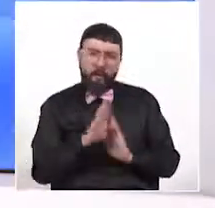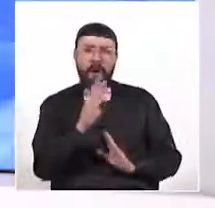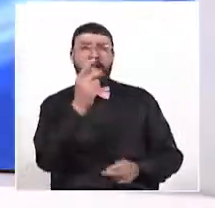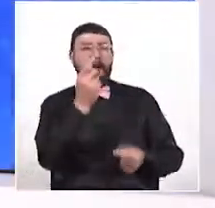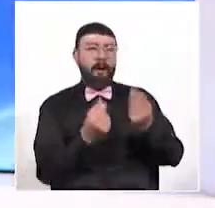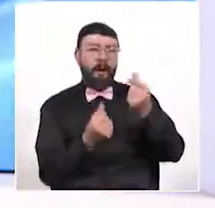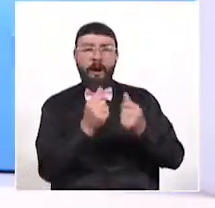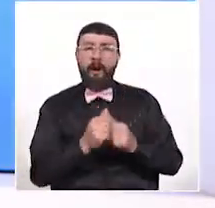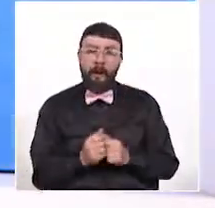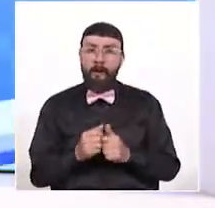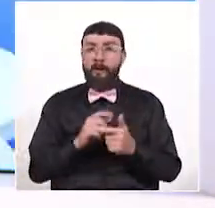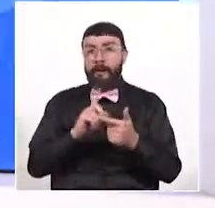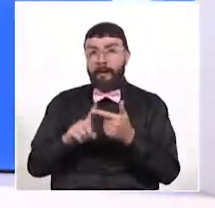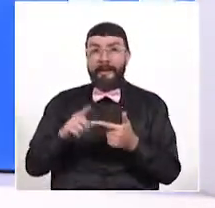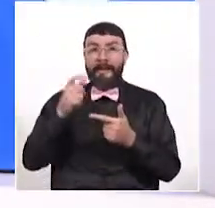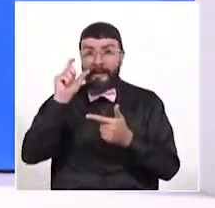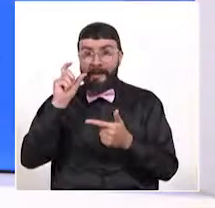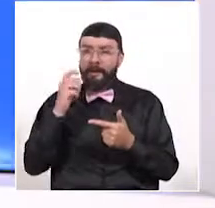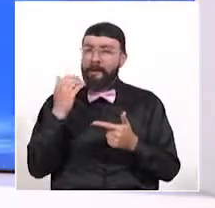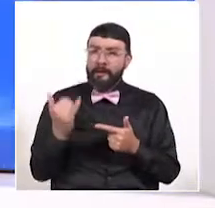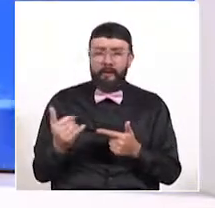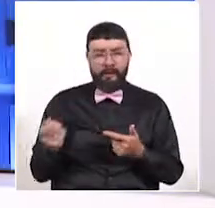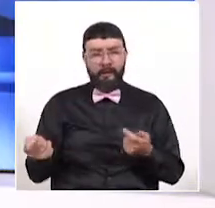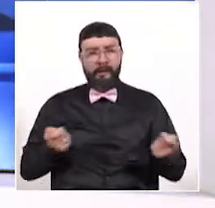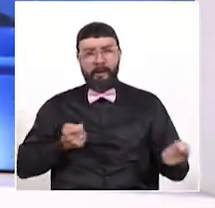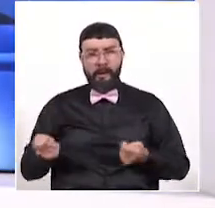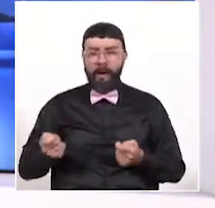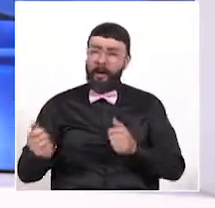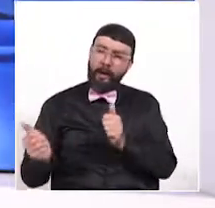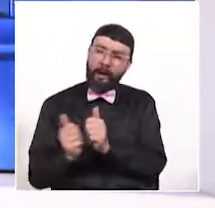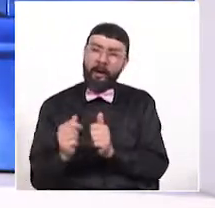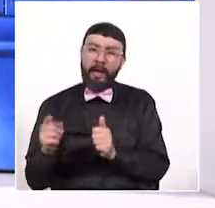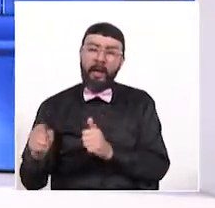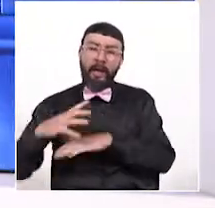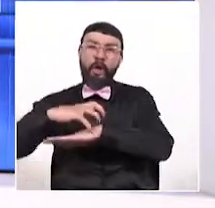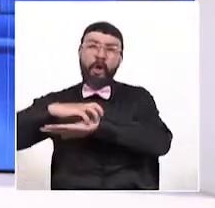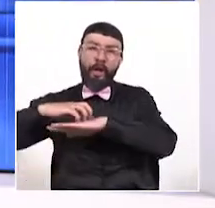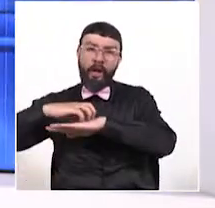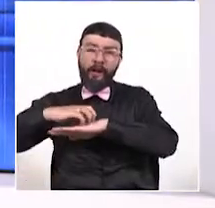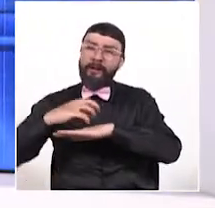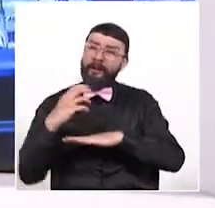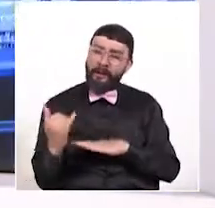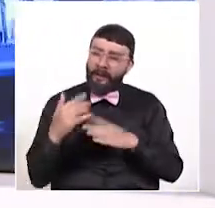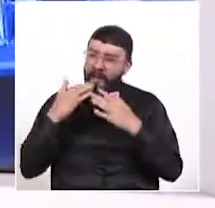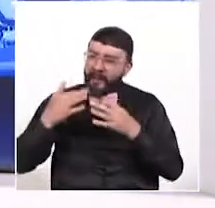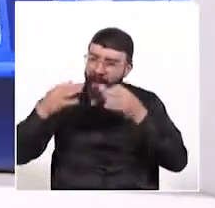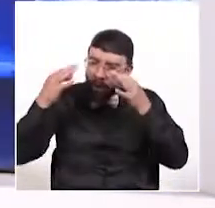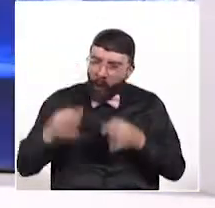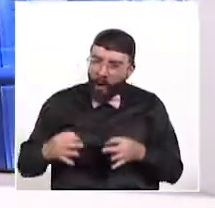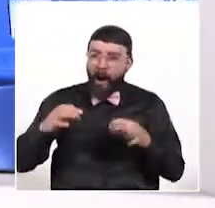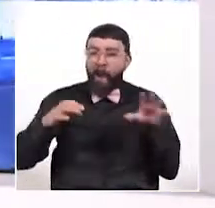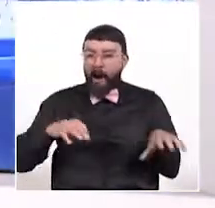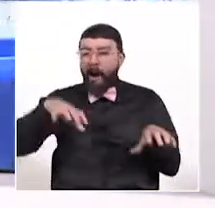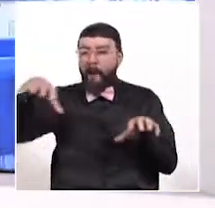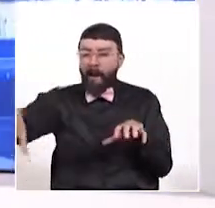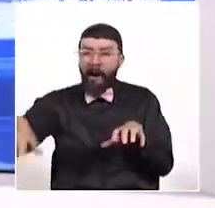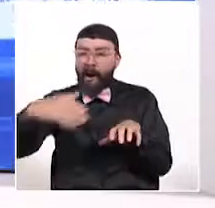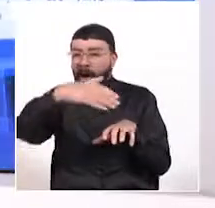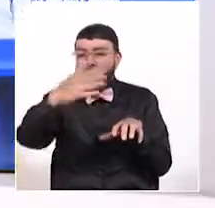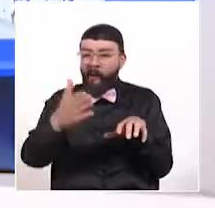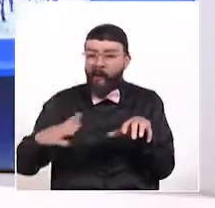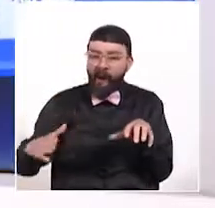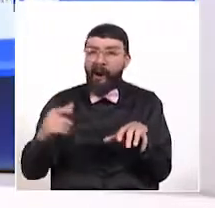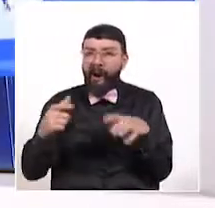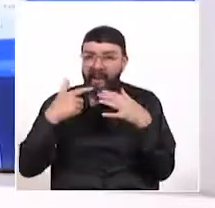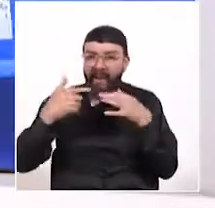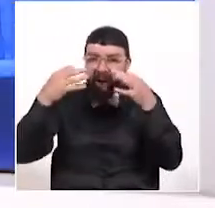Por su parte, en Calda se articulan acciones con Tolima para garantizar la seguridad en la zona limítrofe entre ambos departamentos.